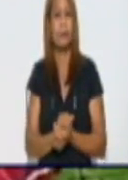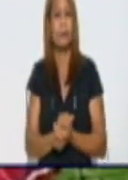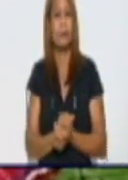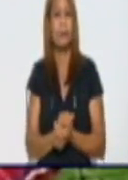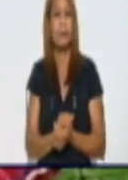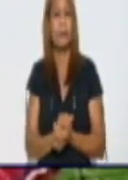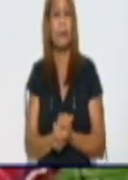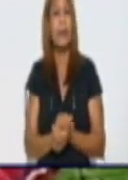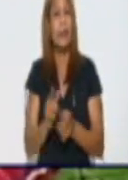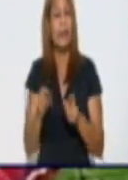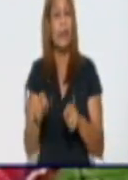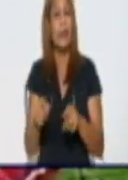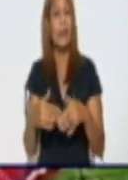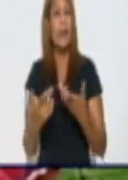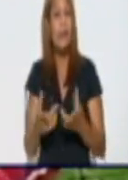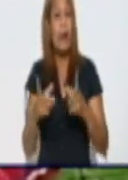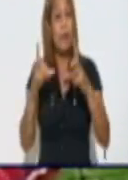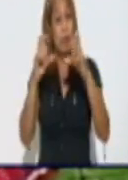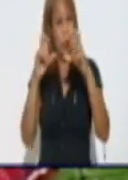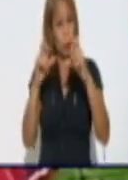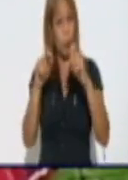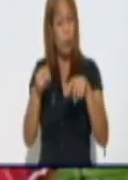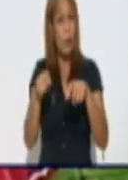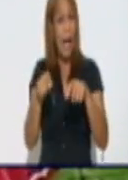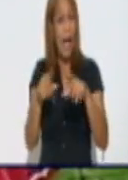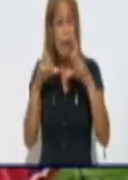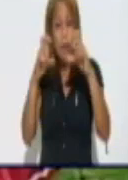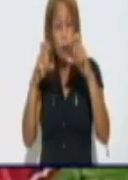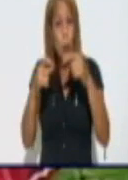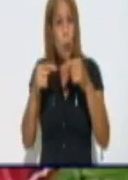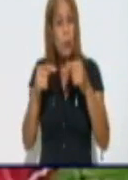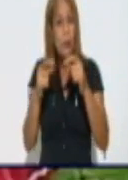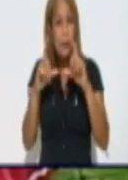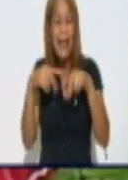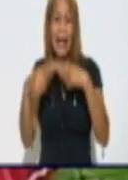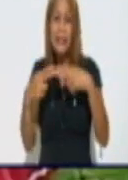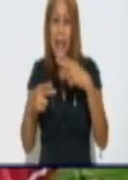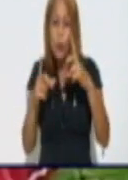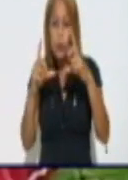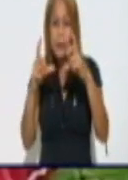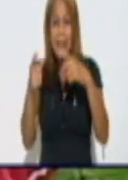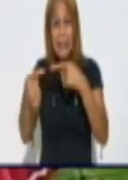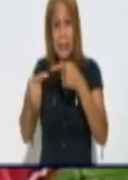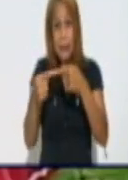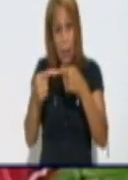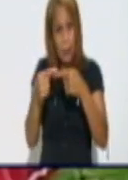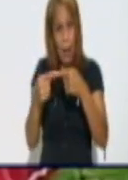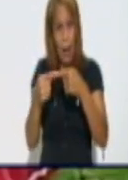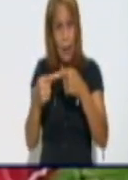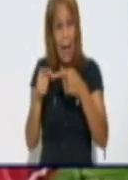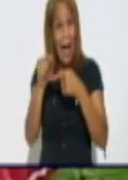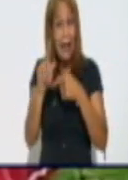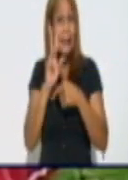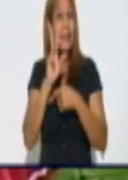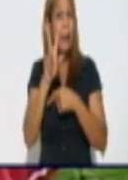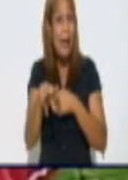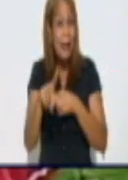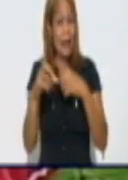las fotos fueron tiradas bien cerca y se ve la cara de los muchachos, no la vamos a poner hoy.